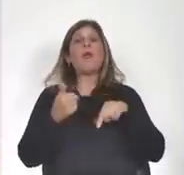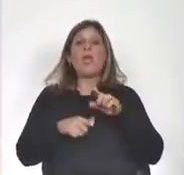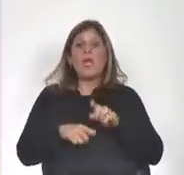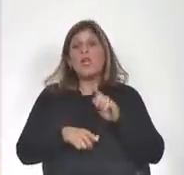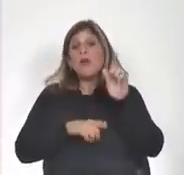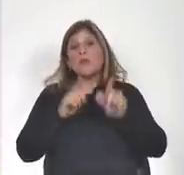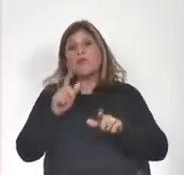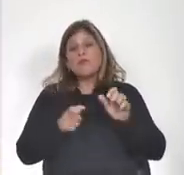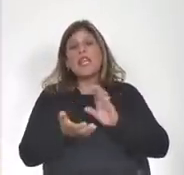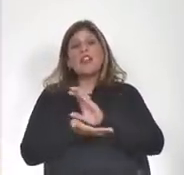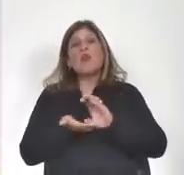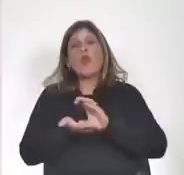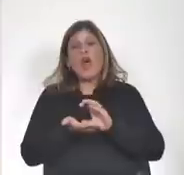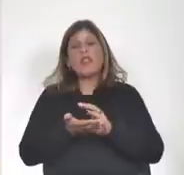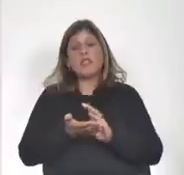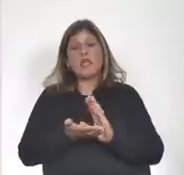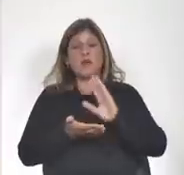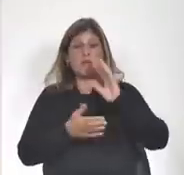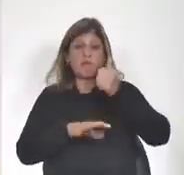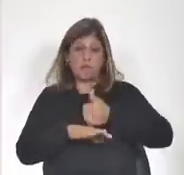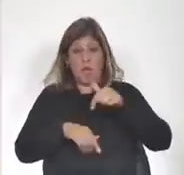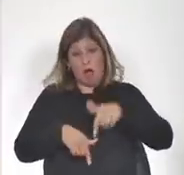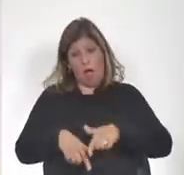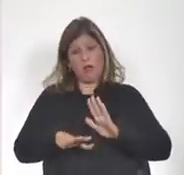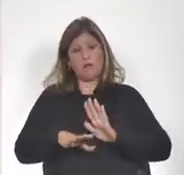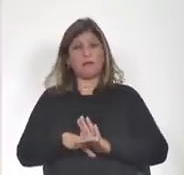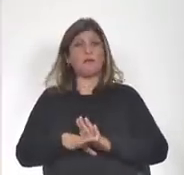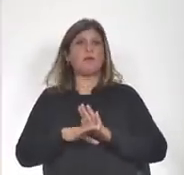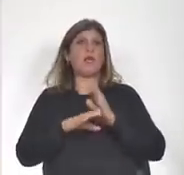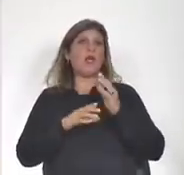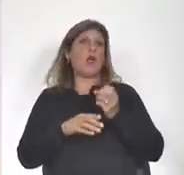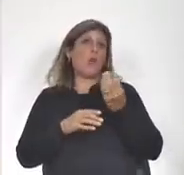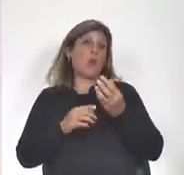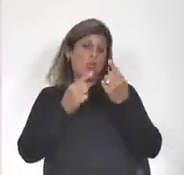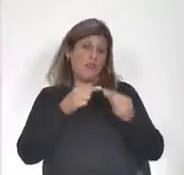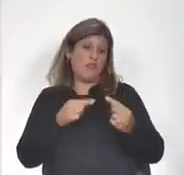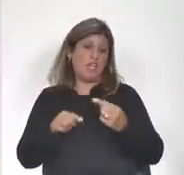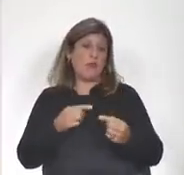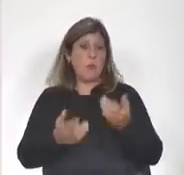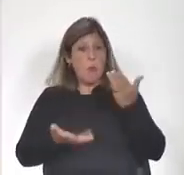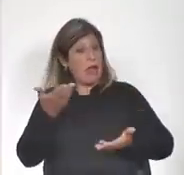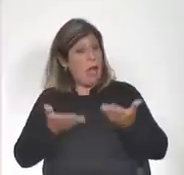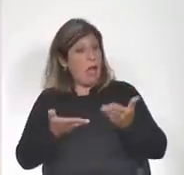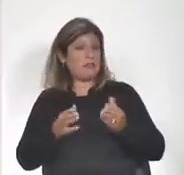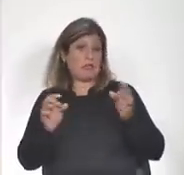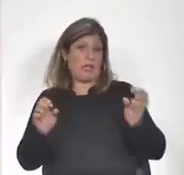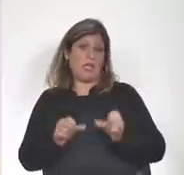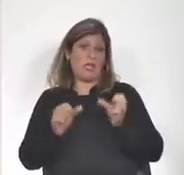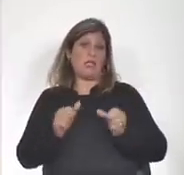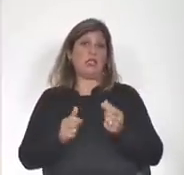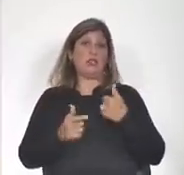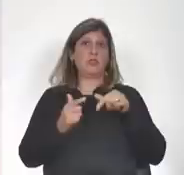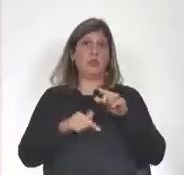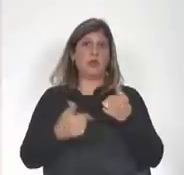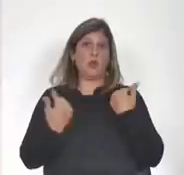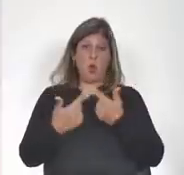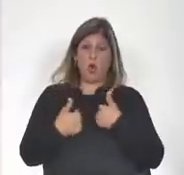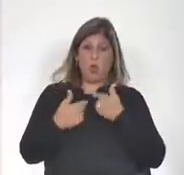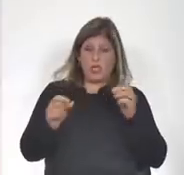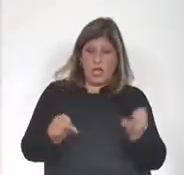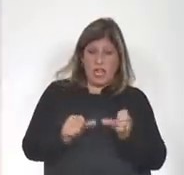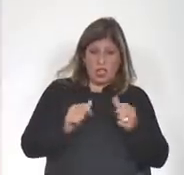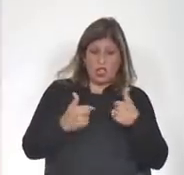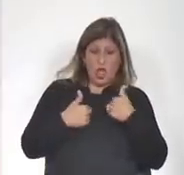en las instituciones por distintas valoraciones, por un balance que también ha hecho por consideraciones sobre nuestra acción